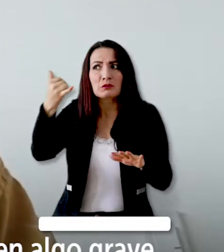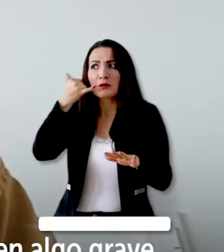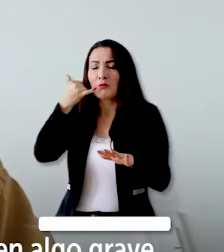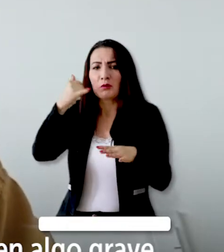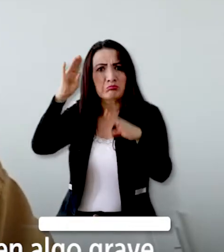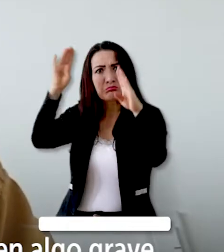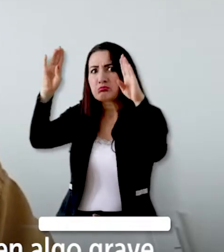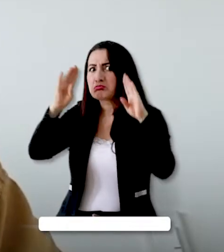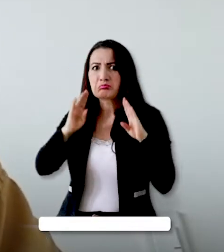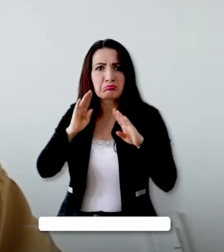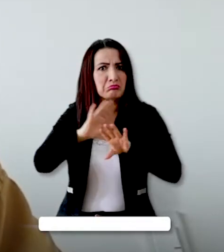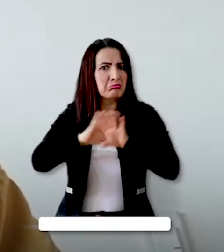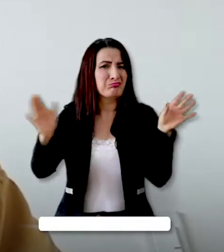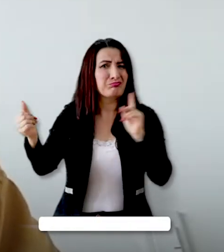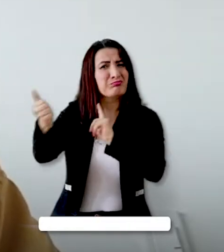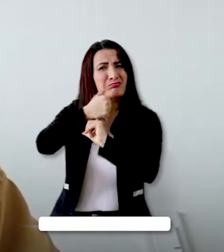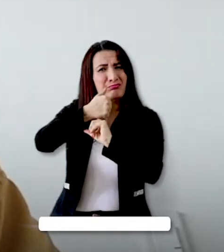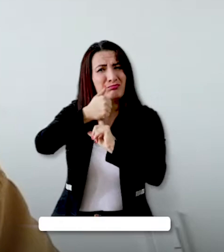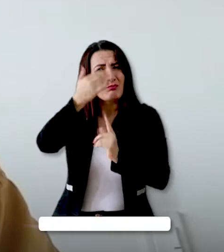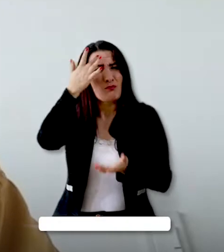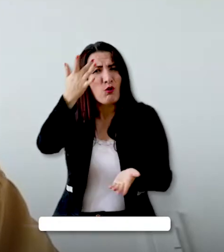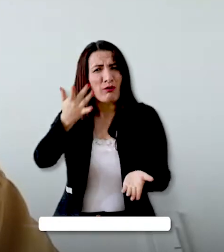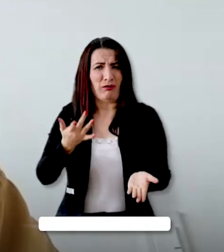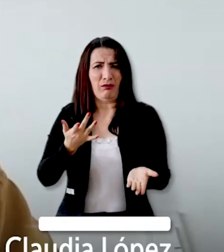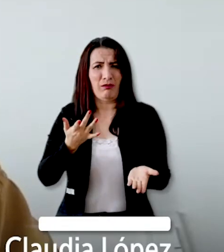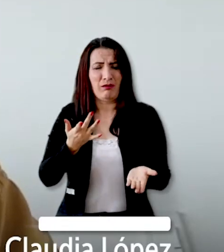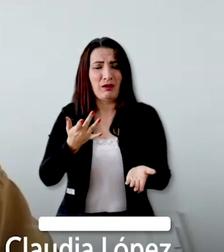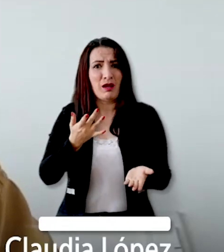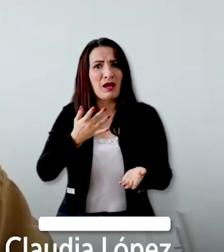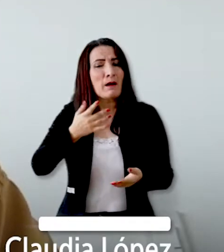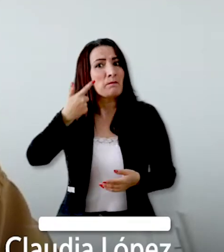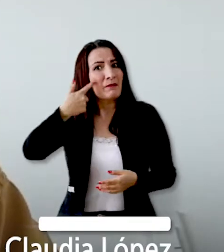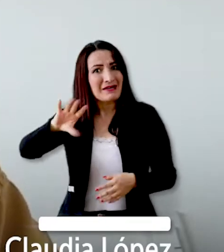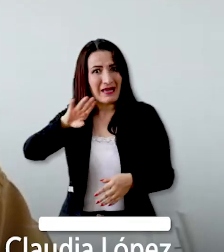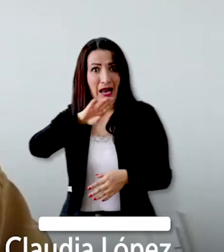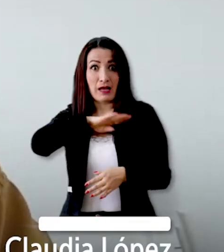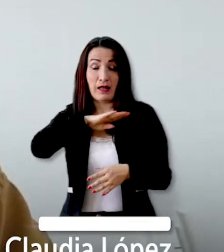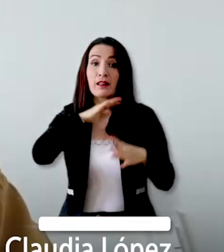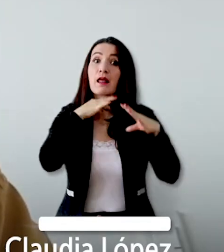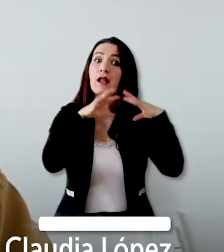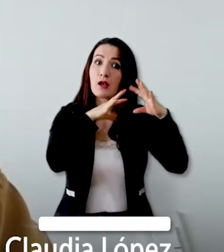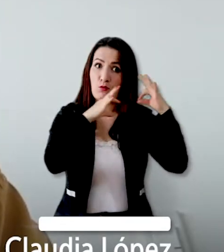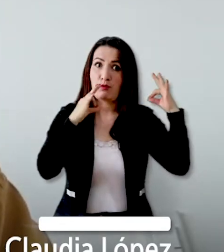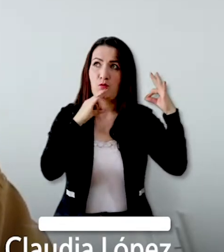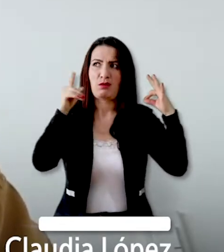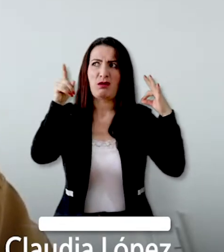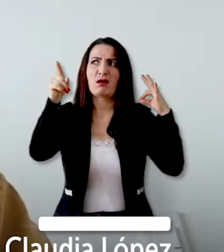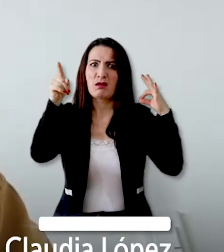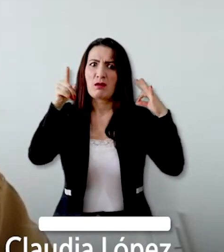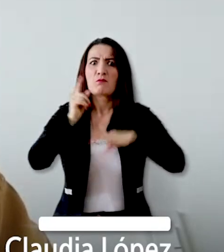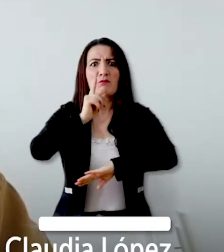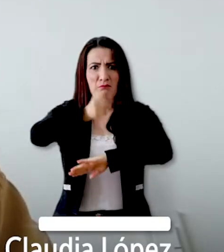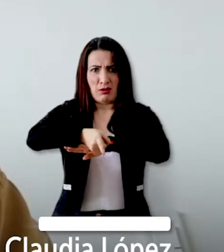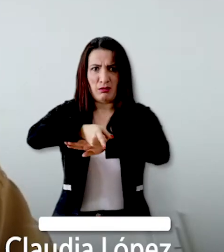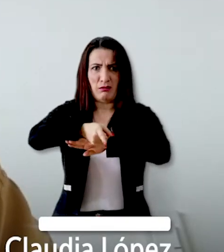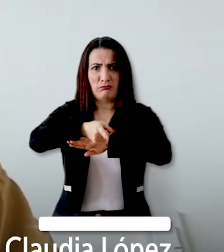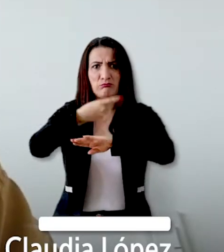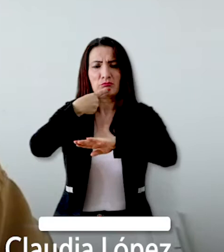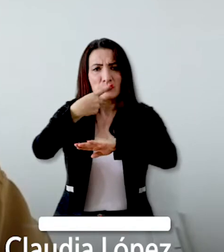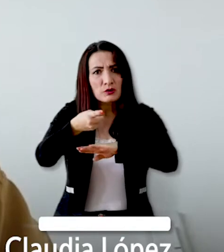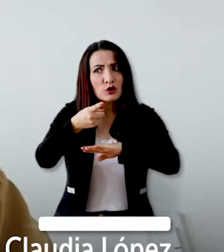ya no nos hacen caso. Porque según entiendo, por orden de la alcaldesa Claudia López,